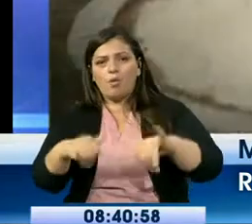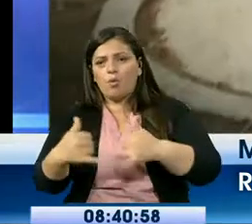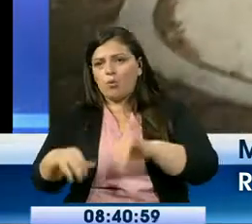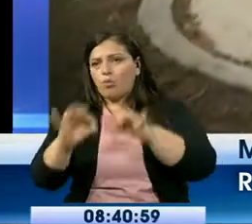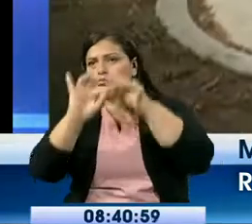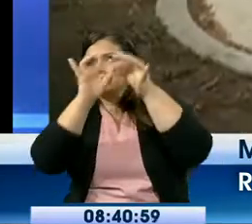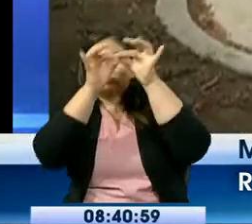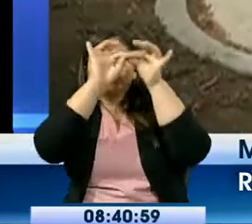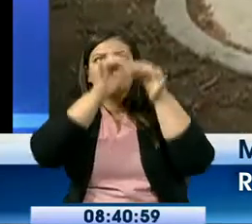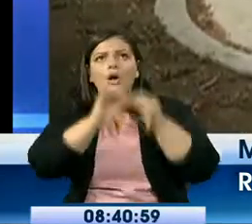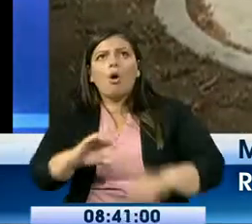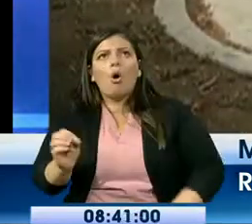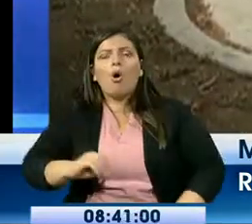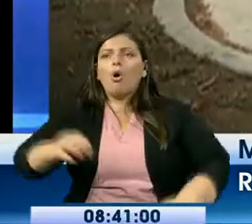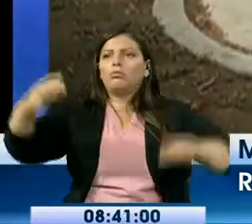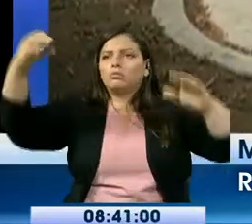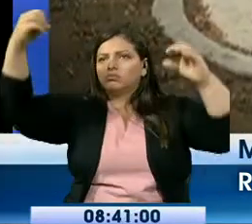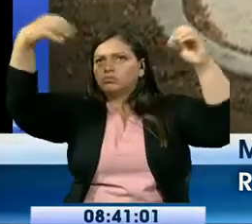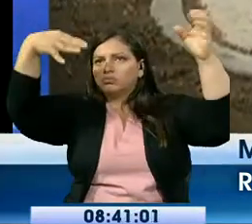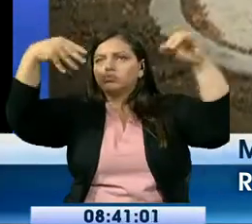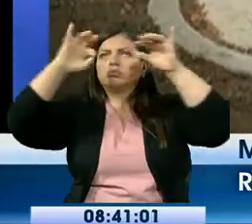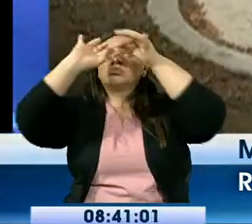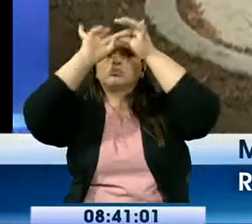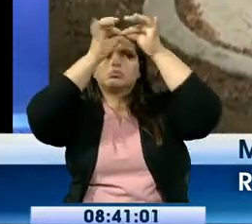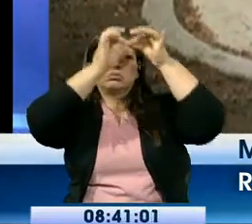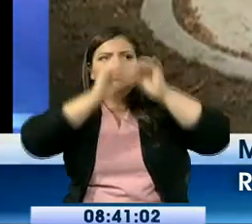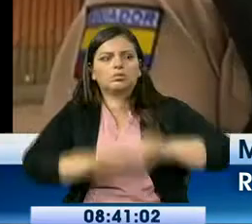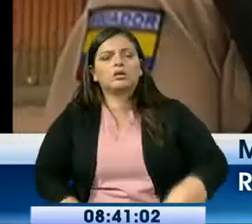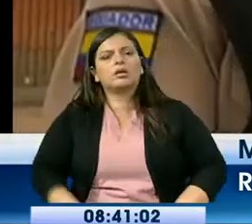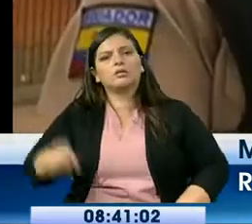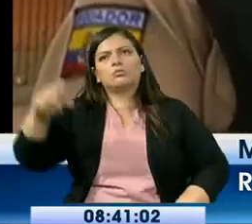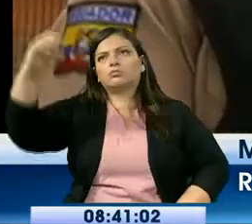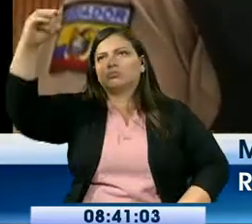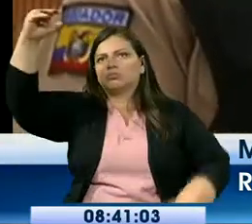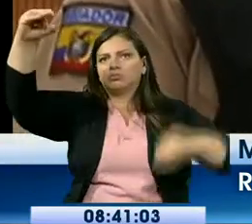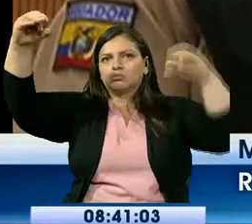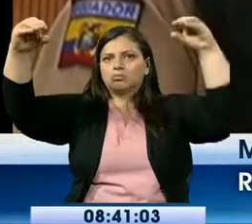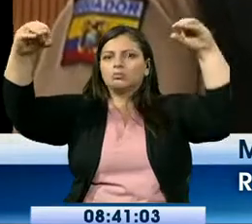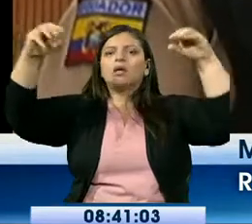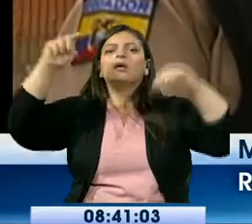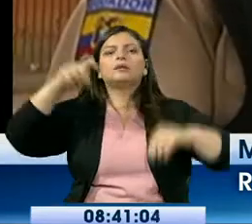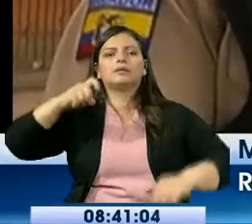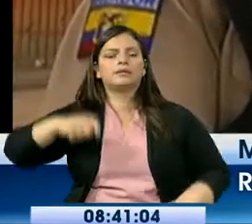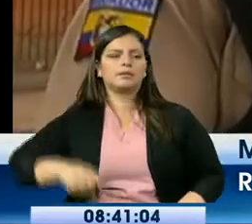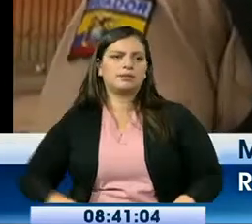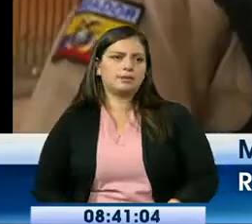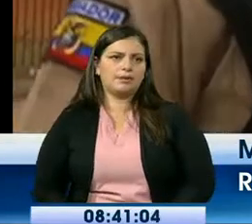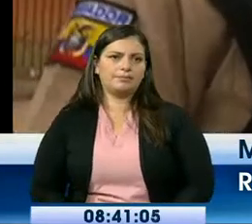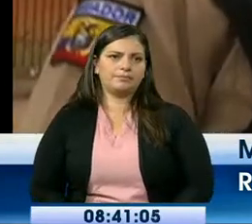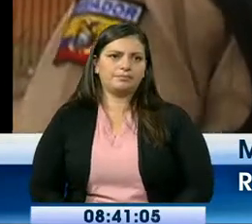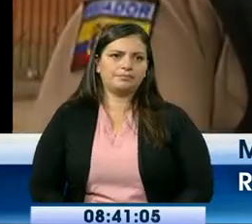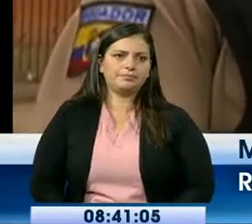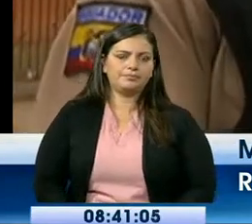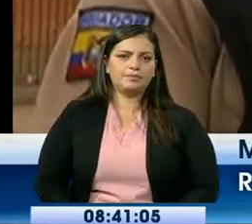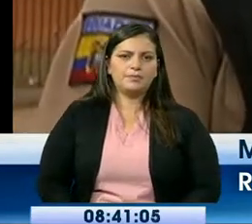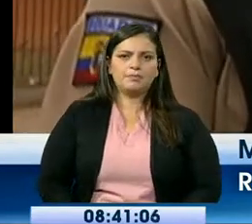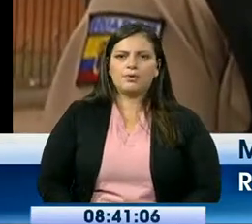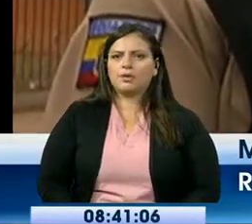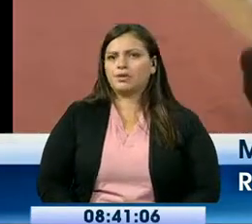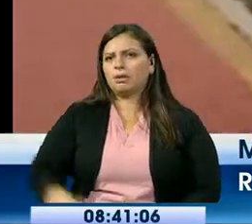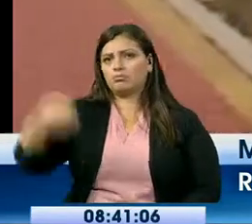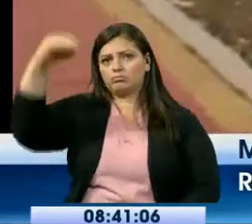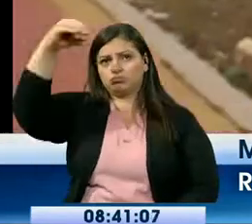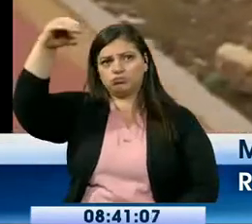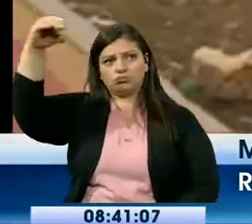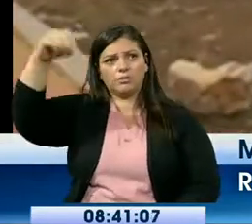sector y en el otro lado del monumento Para poder llegar de una manera inmediata a los auxilios